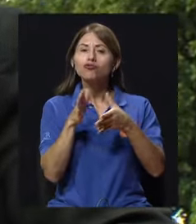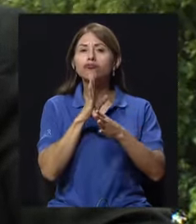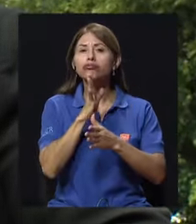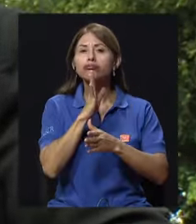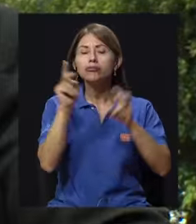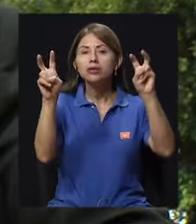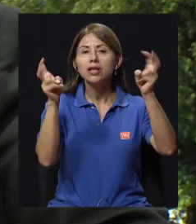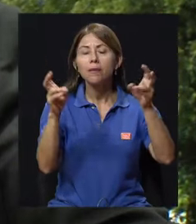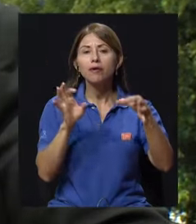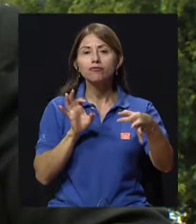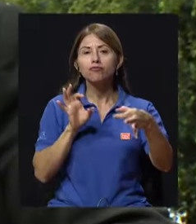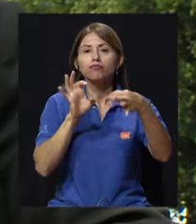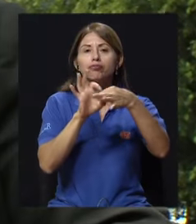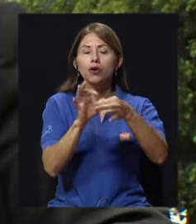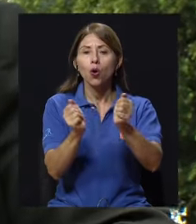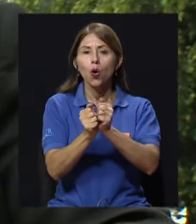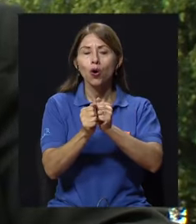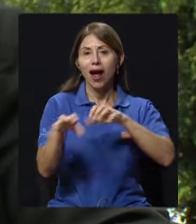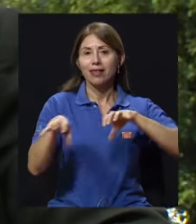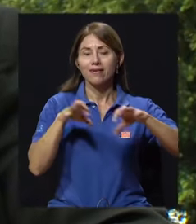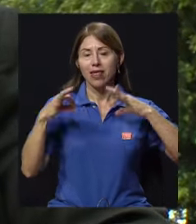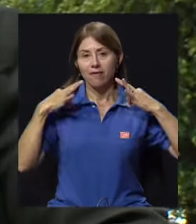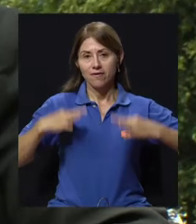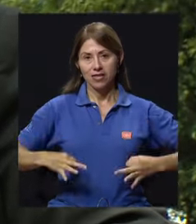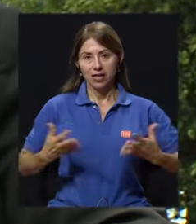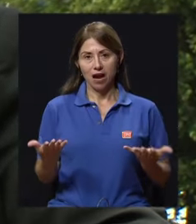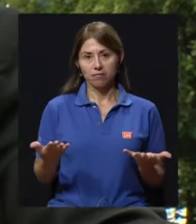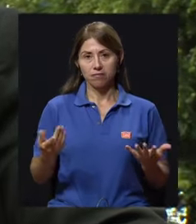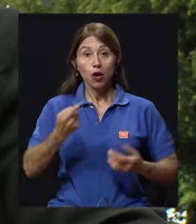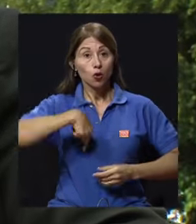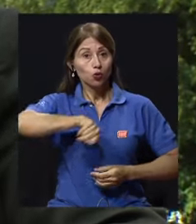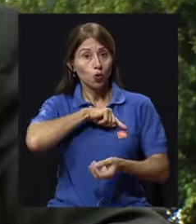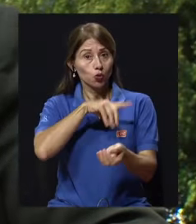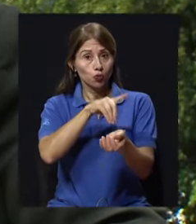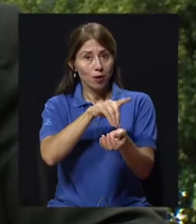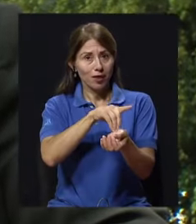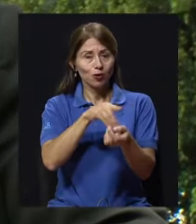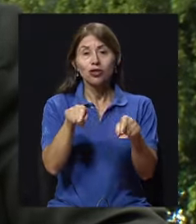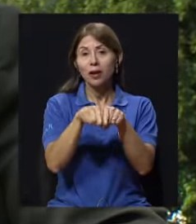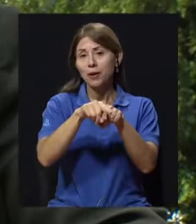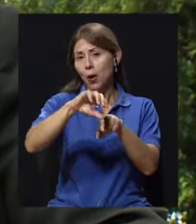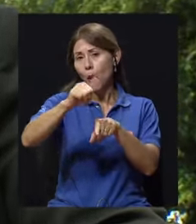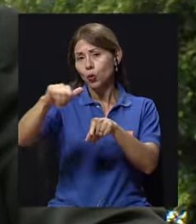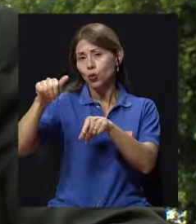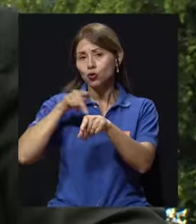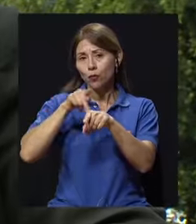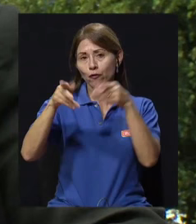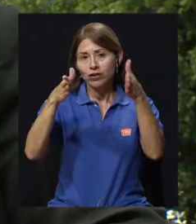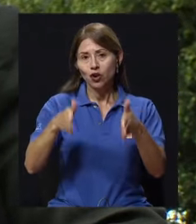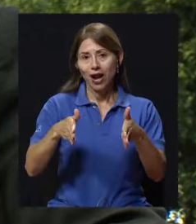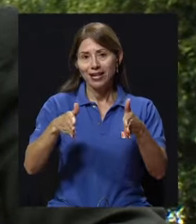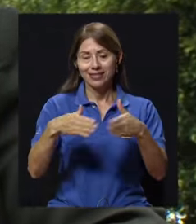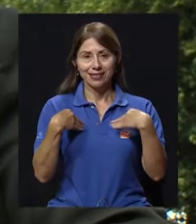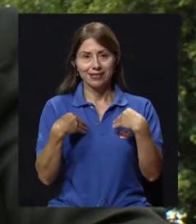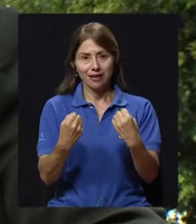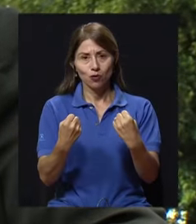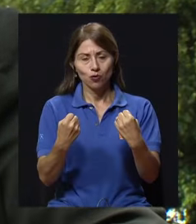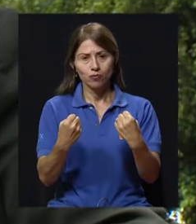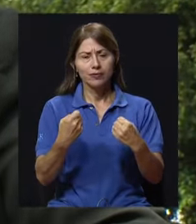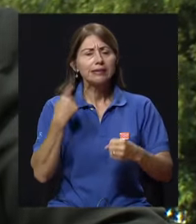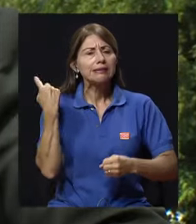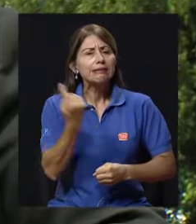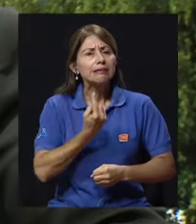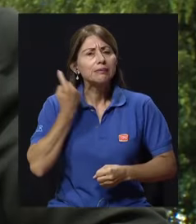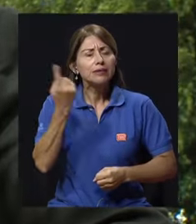actividad física. Y es que nosotros como médicos y otros profesionales en ciencias de la salud, constantemente estamos